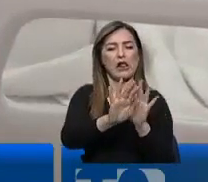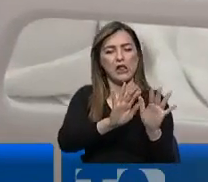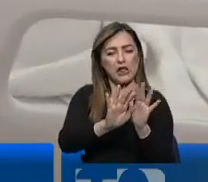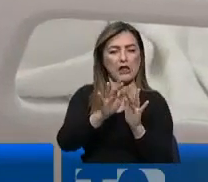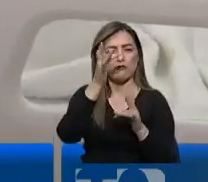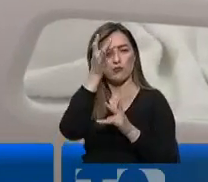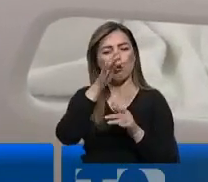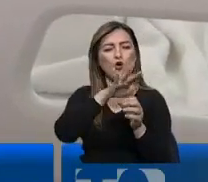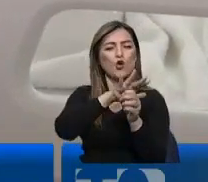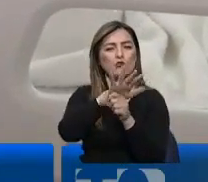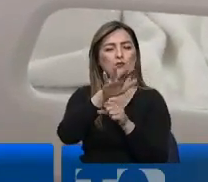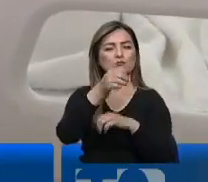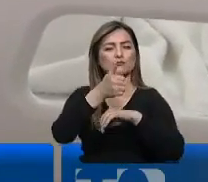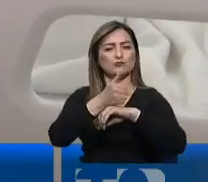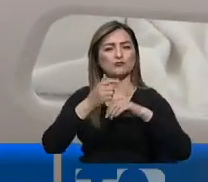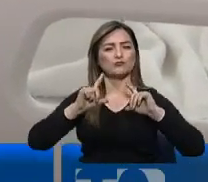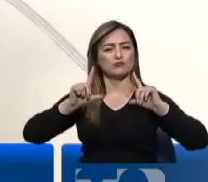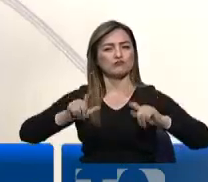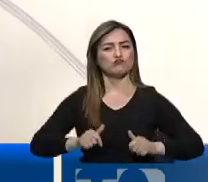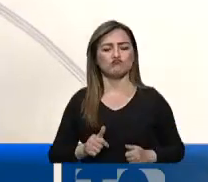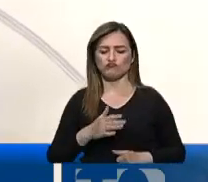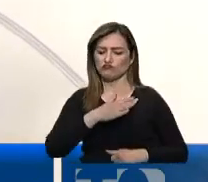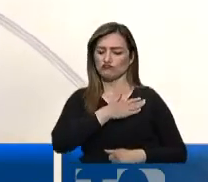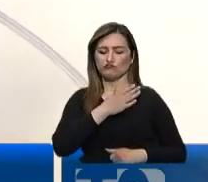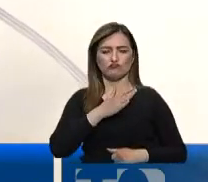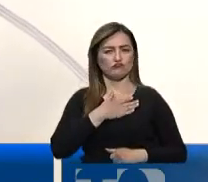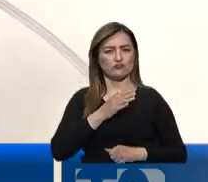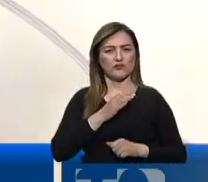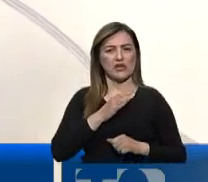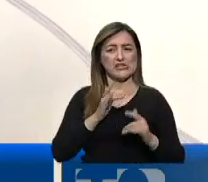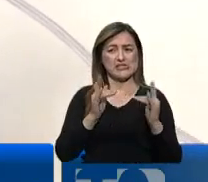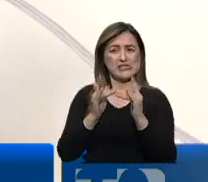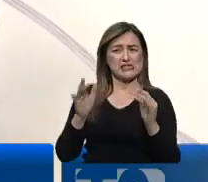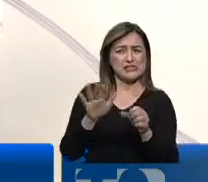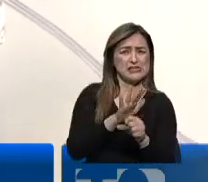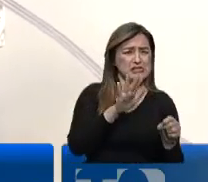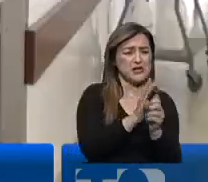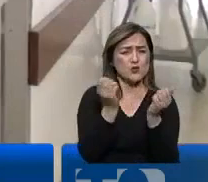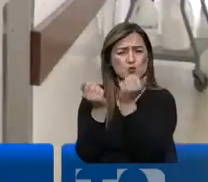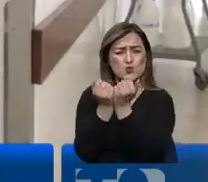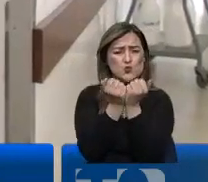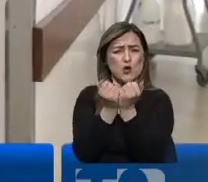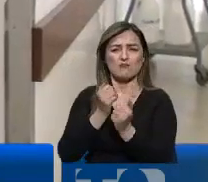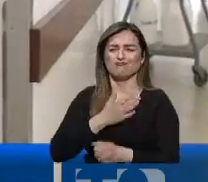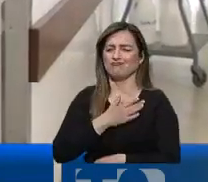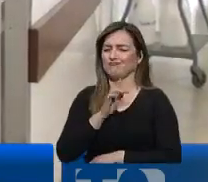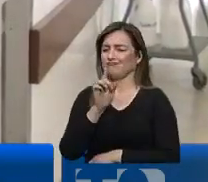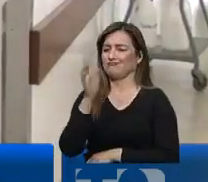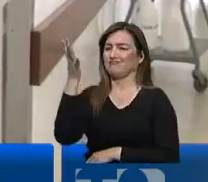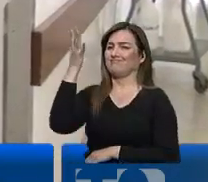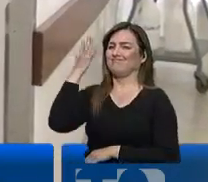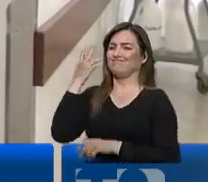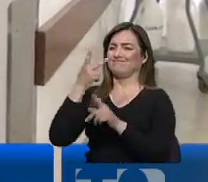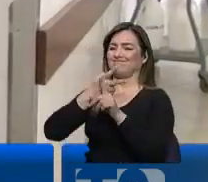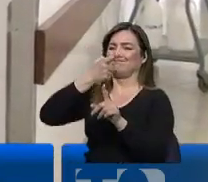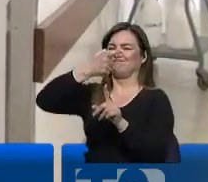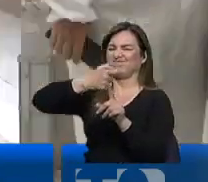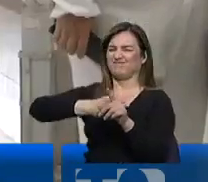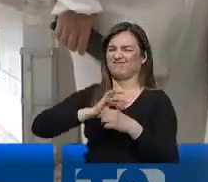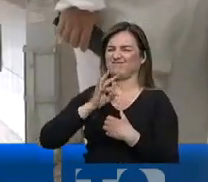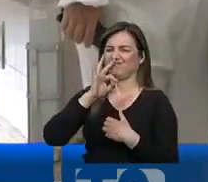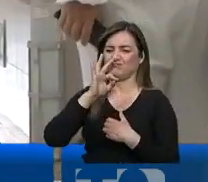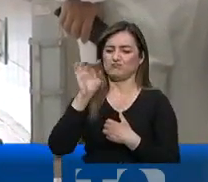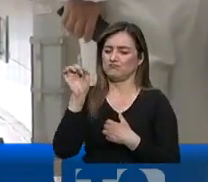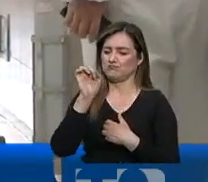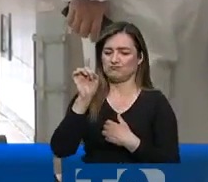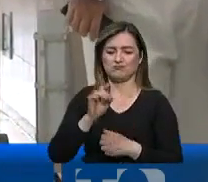semanas, las autoridades de salud confían en que no se producirá un colapso en el sistema hospitalario, como ocurrió en los peores meses de la pandemia.